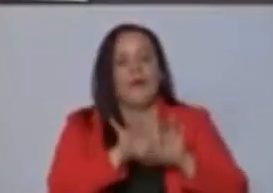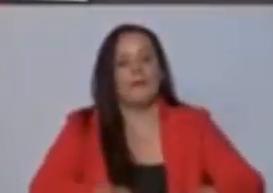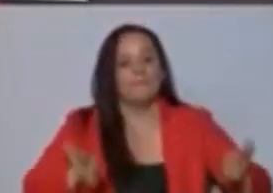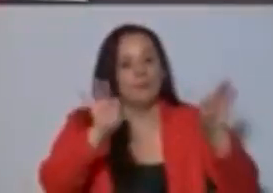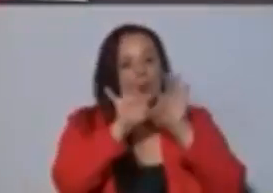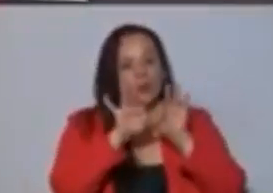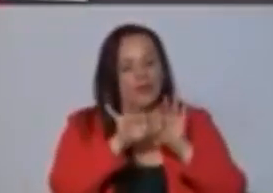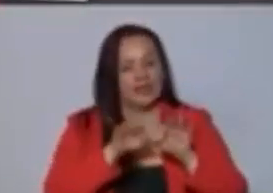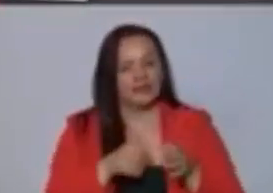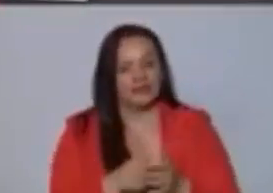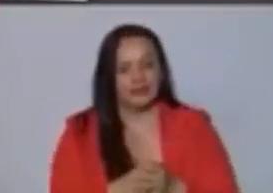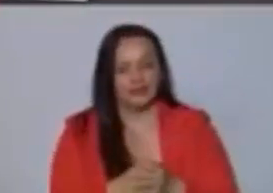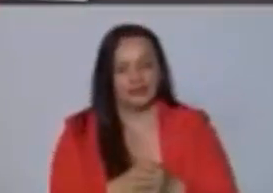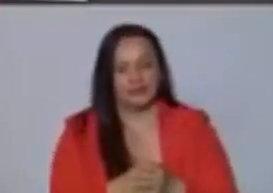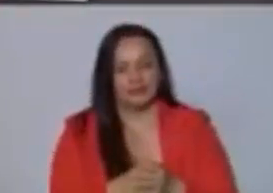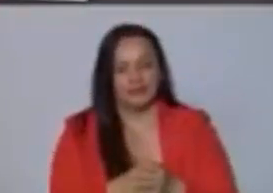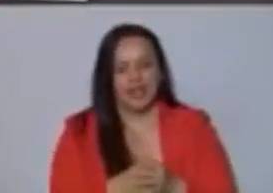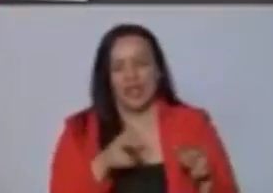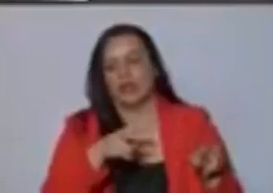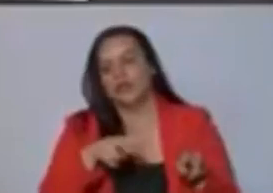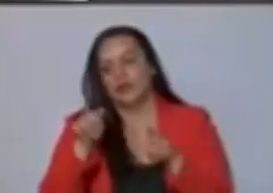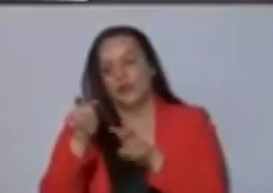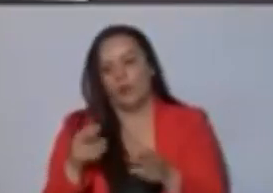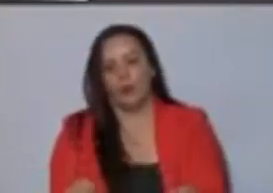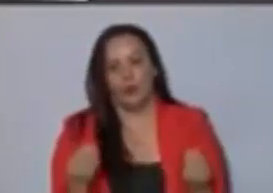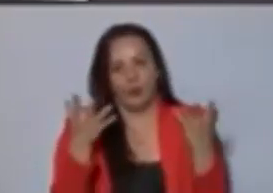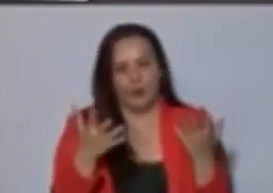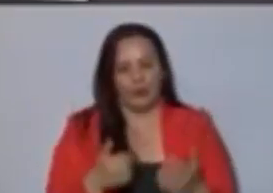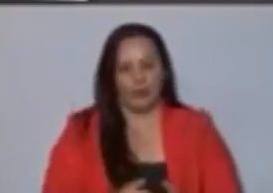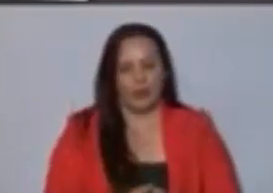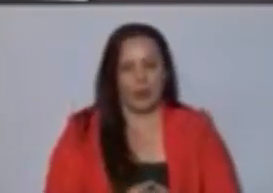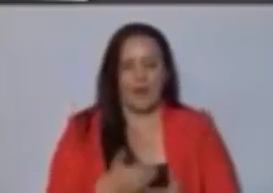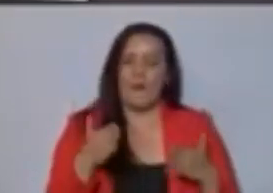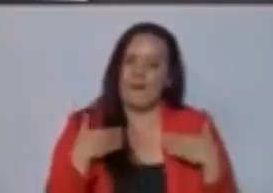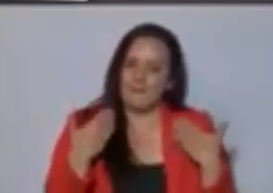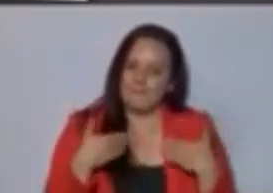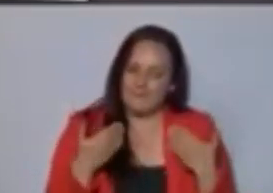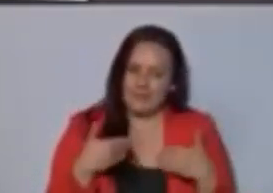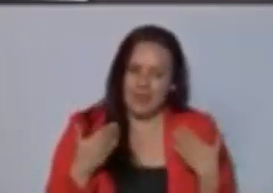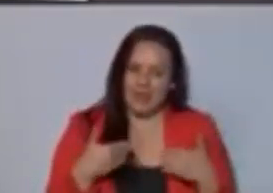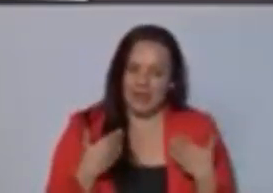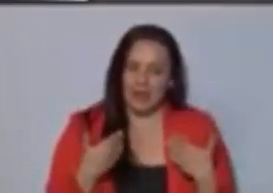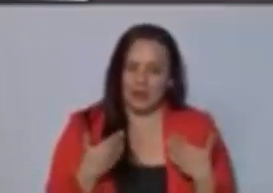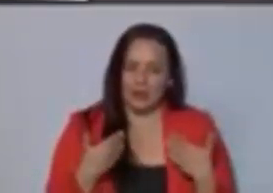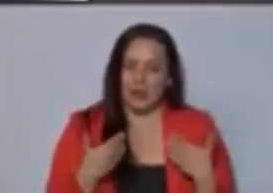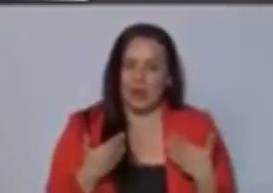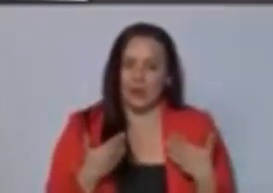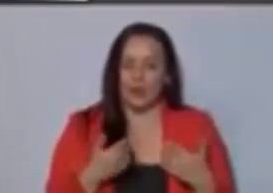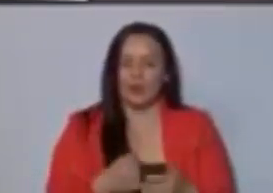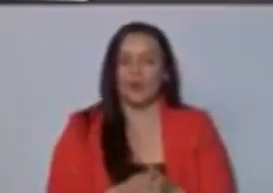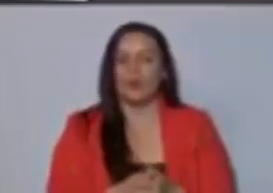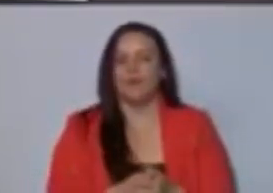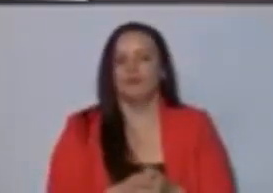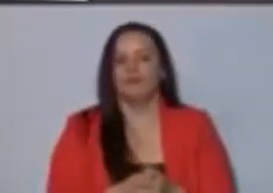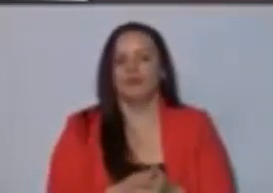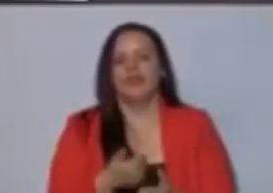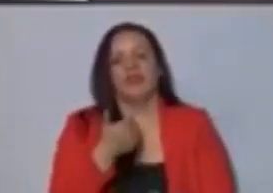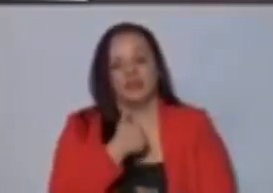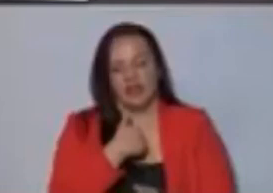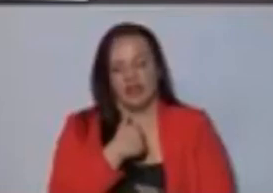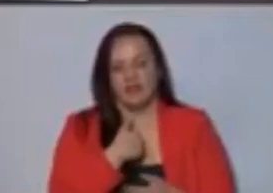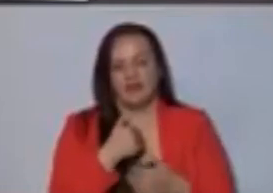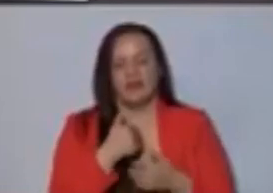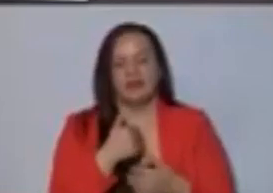el transporte público. Me alegro de haber actuado